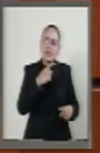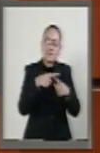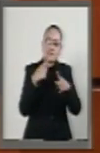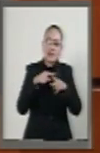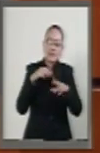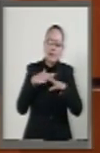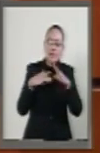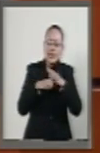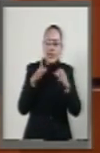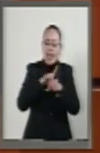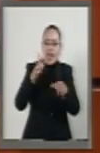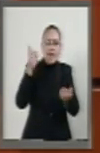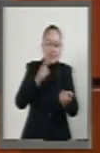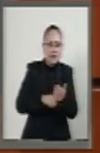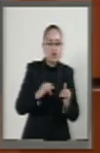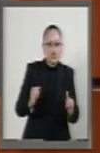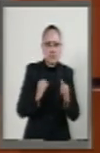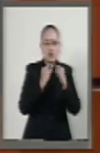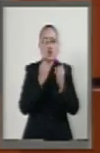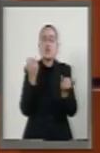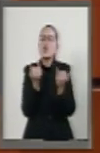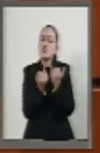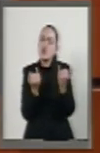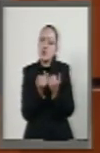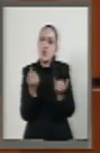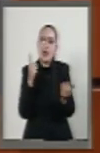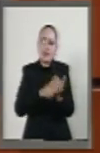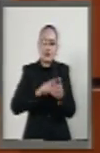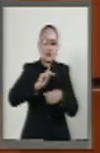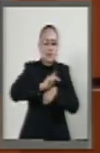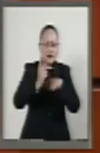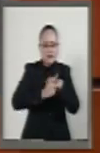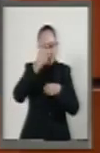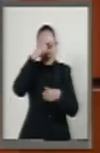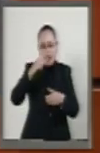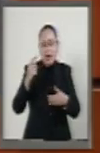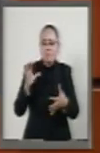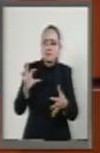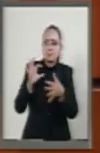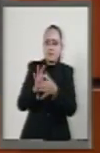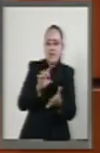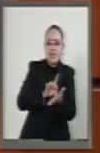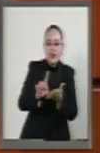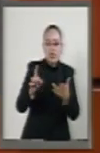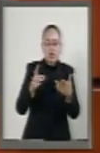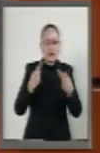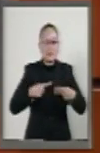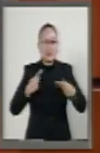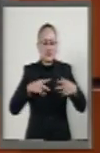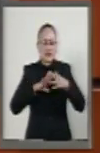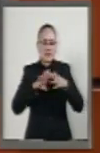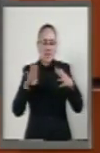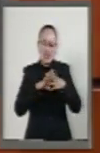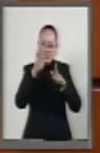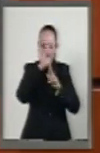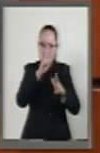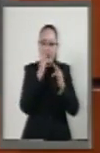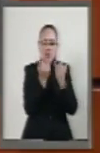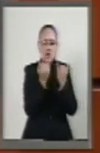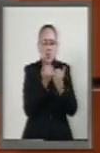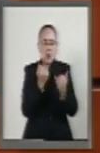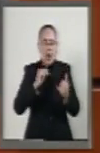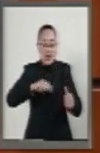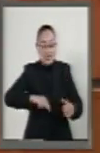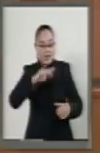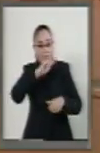dentro del propio instituto y de nuestra propia nación para poder garantizar sus derechos a los migrantes, tanto nacionales como extranjeros. Es